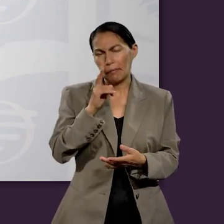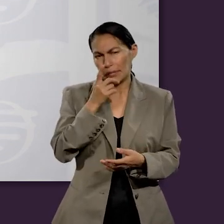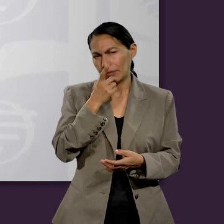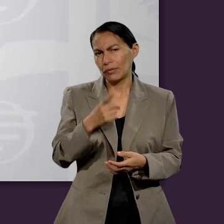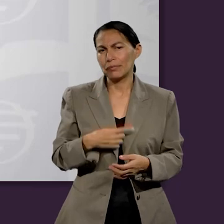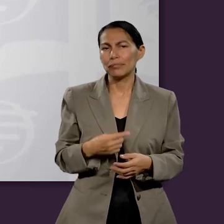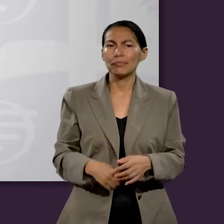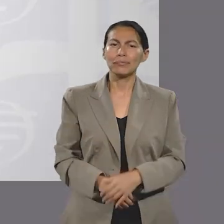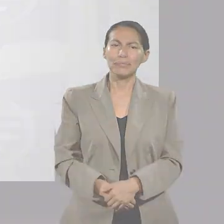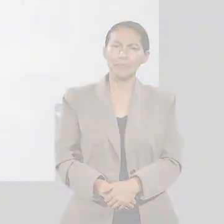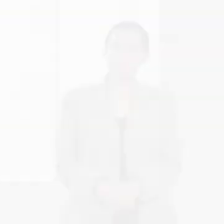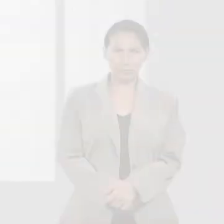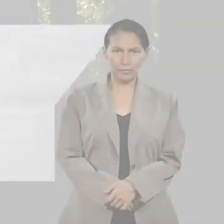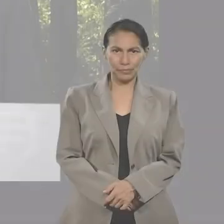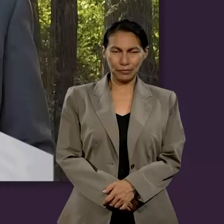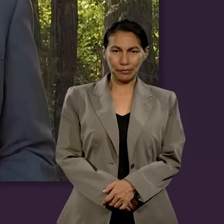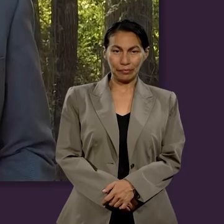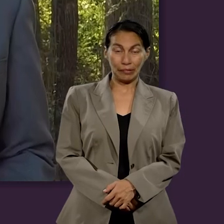escucharlo.